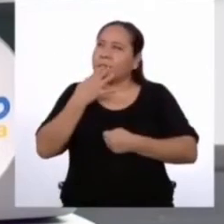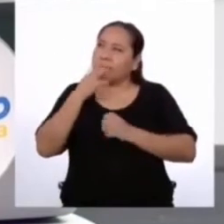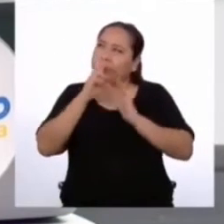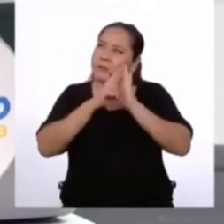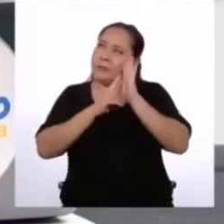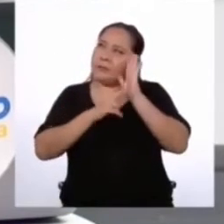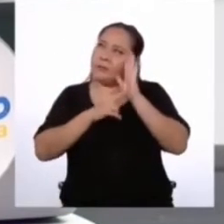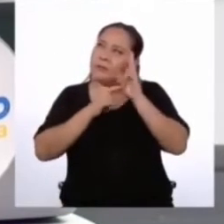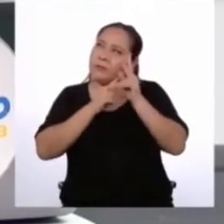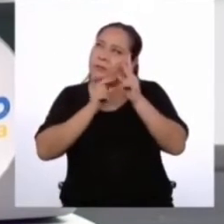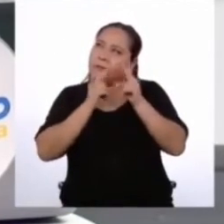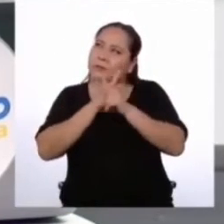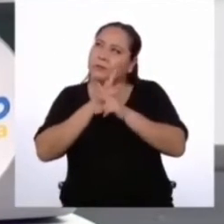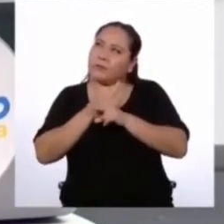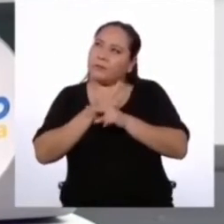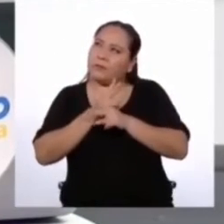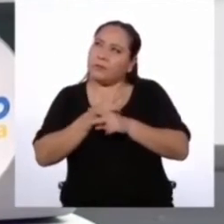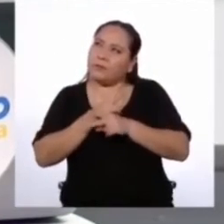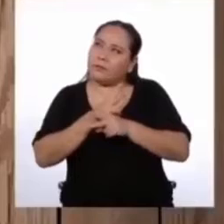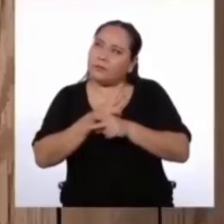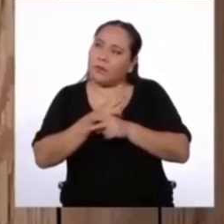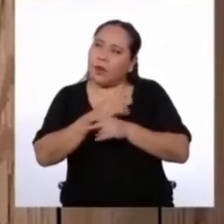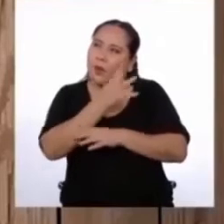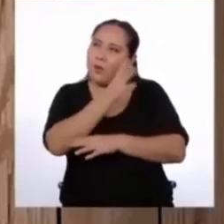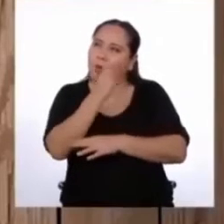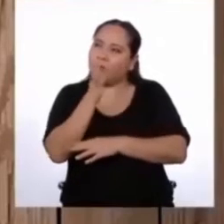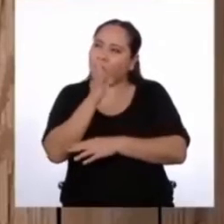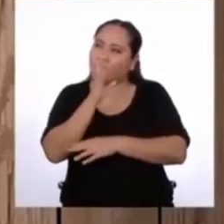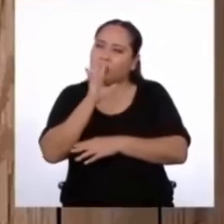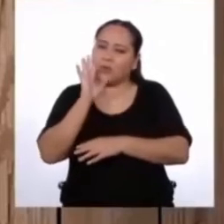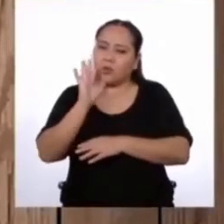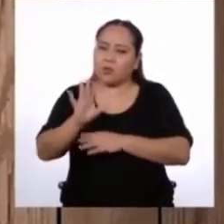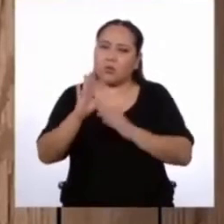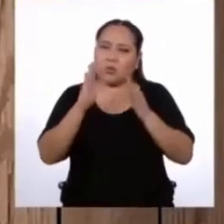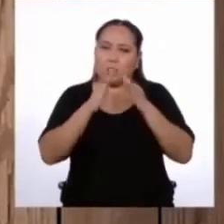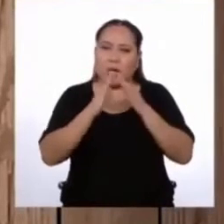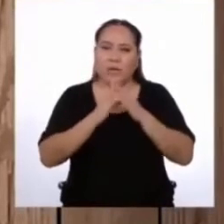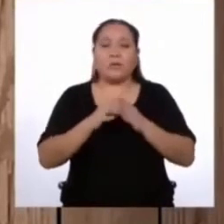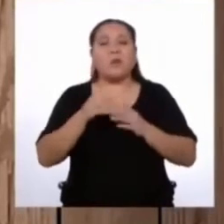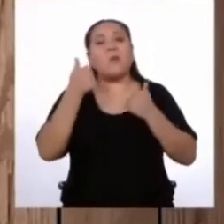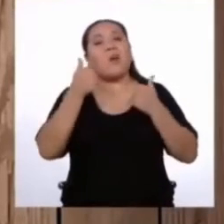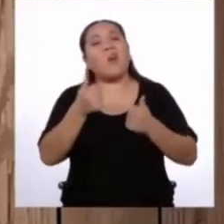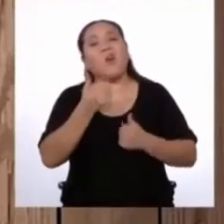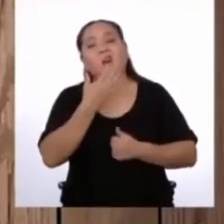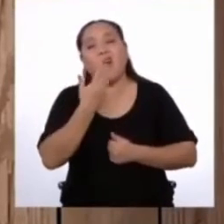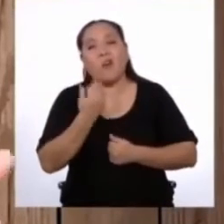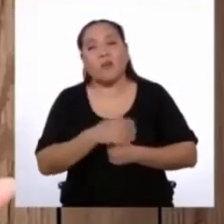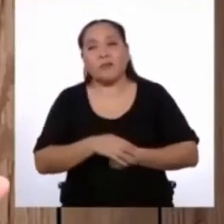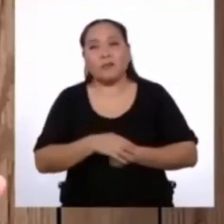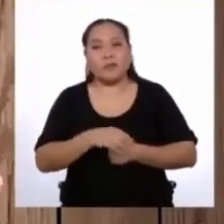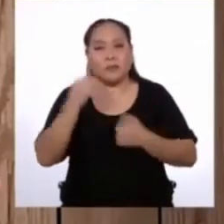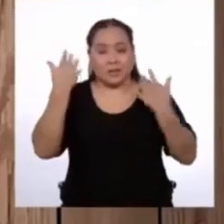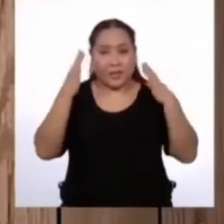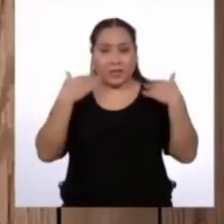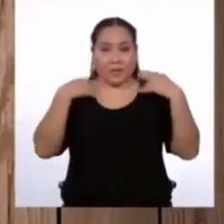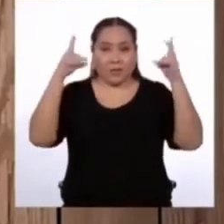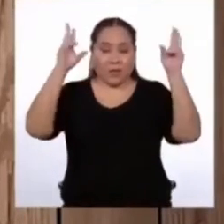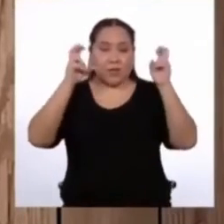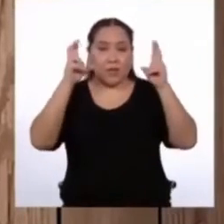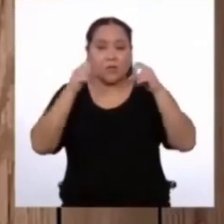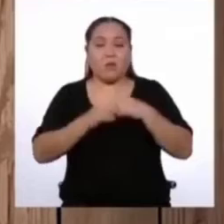¿Reglamento para cuidar los bosques desde casa? Eso está mucho mejor. Entonces, ya tenemos el título.